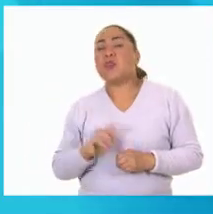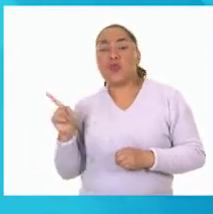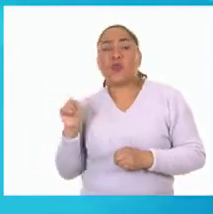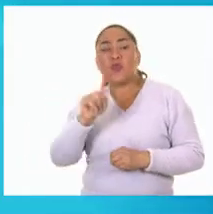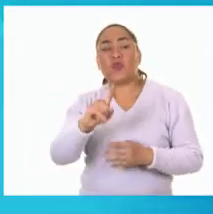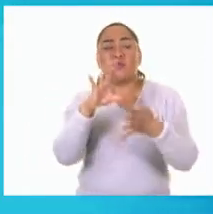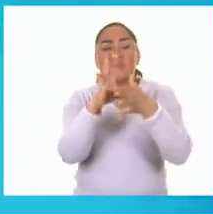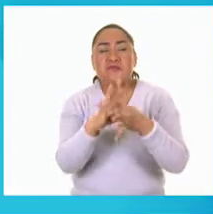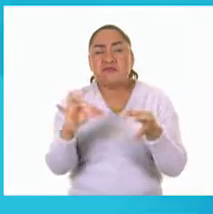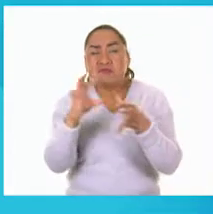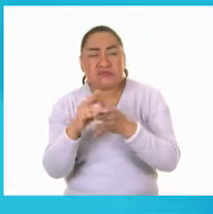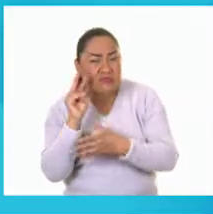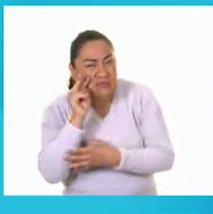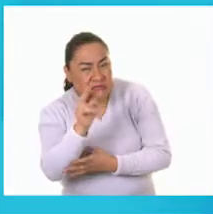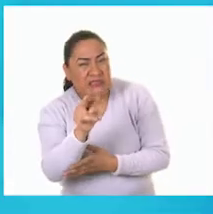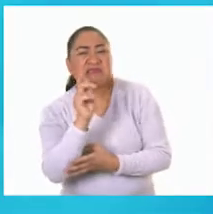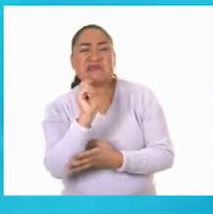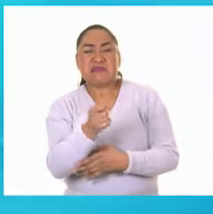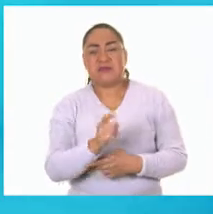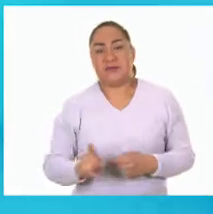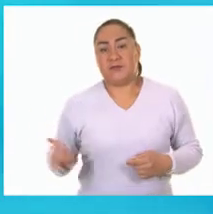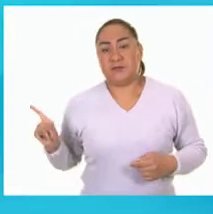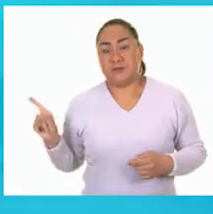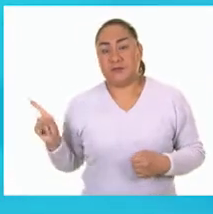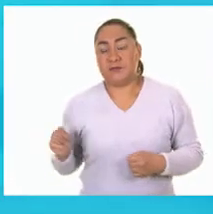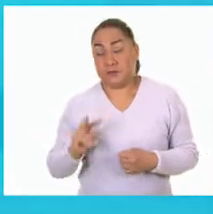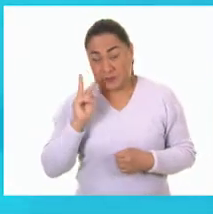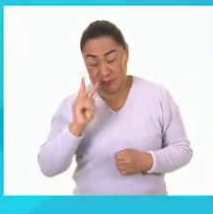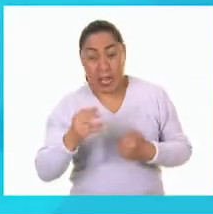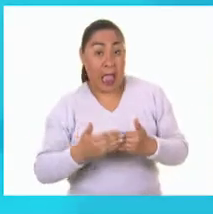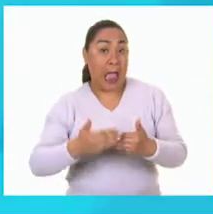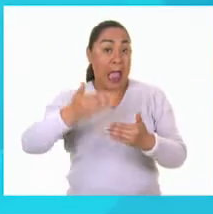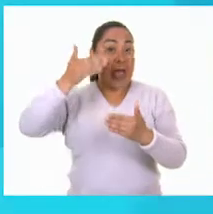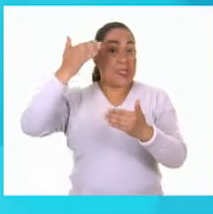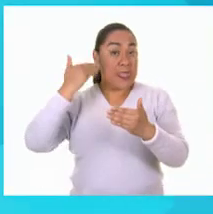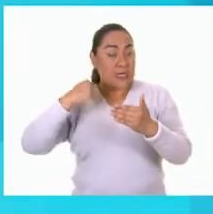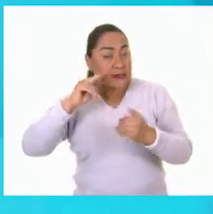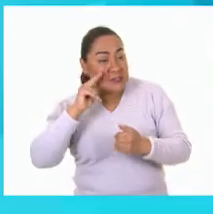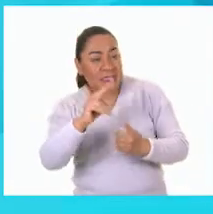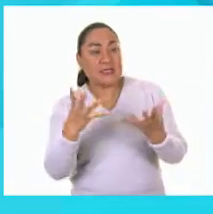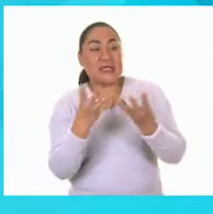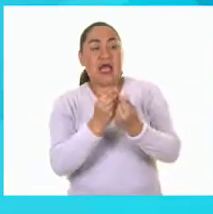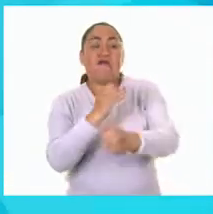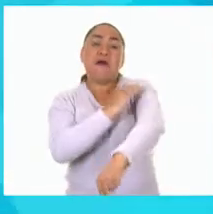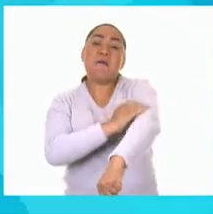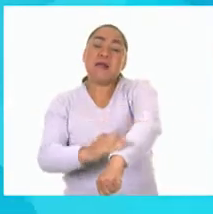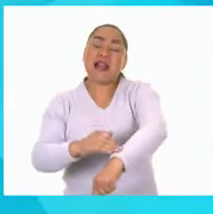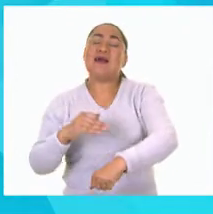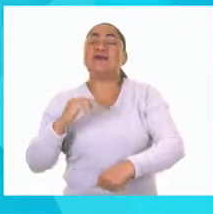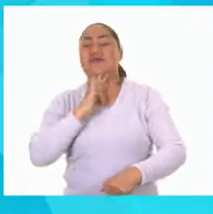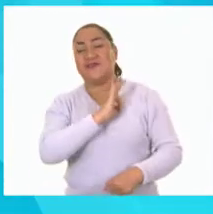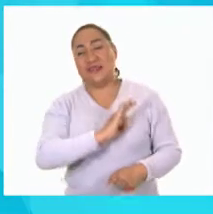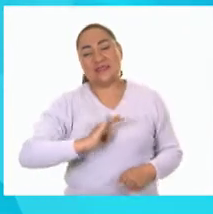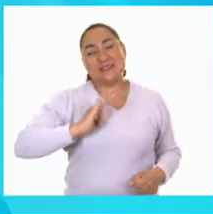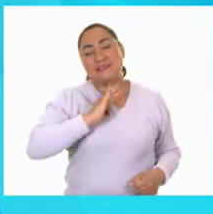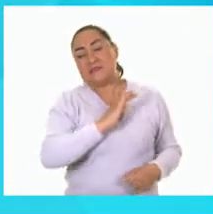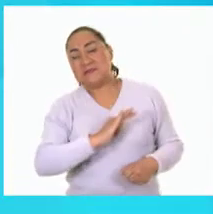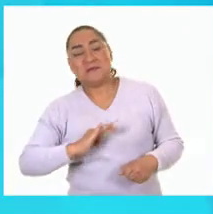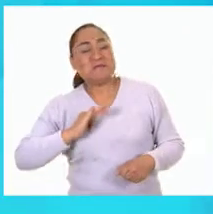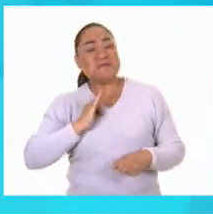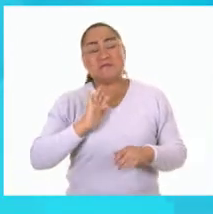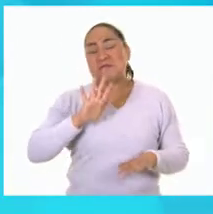niñas y a los niños que estás viendo en esa pantalla. En la foto que dice antes vemos a una familia que está muy feliz, que va sin